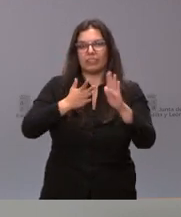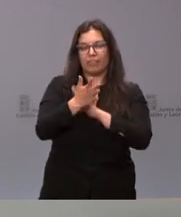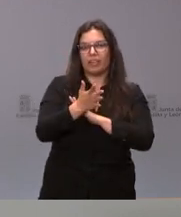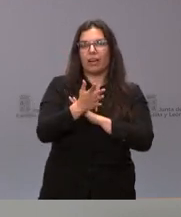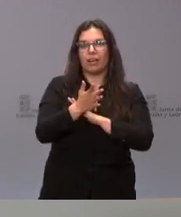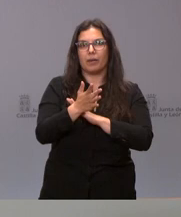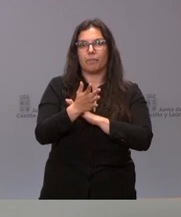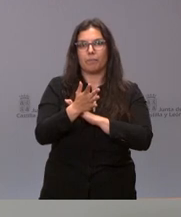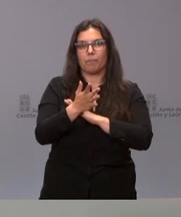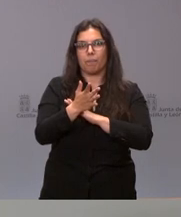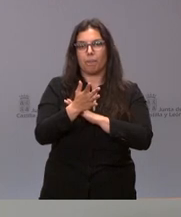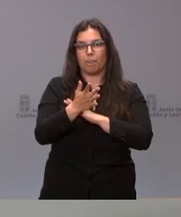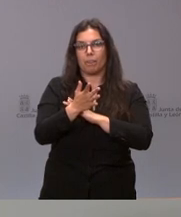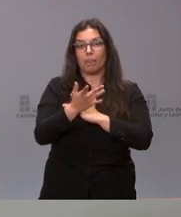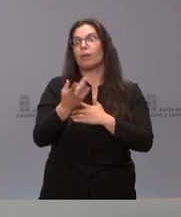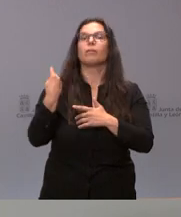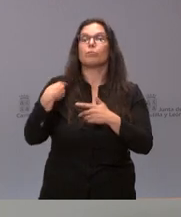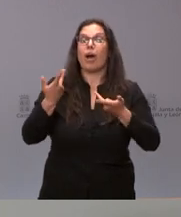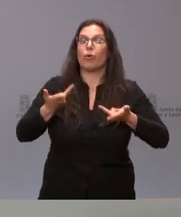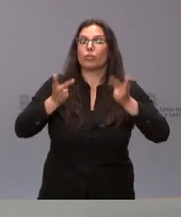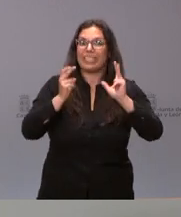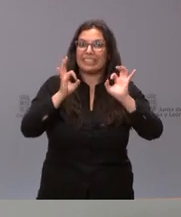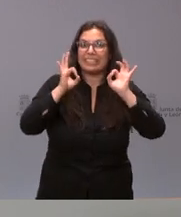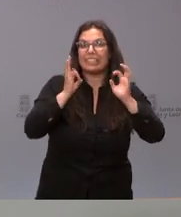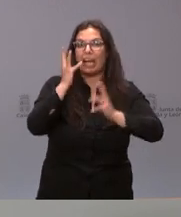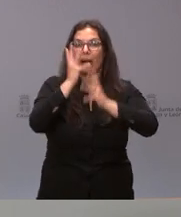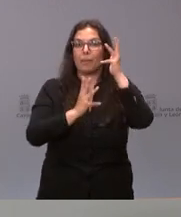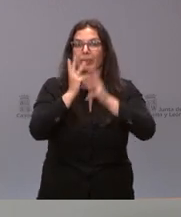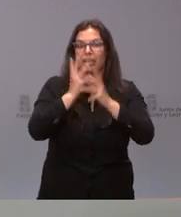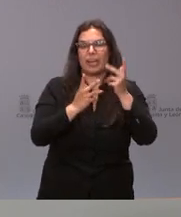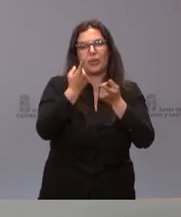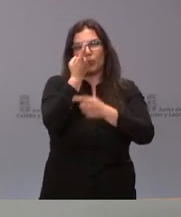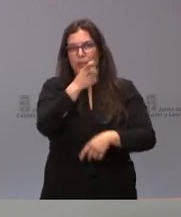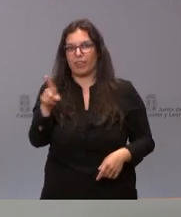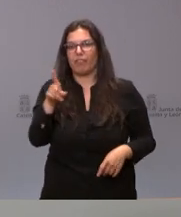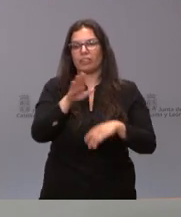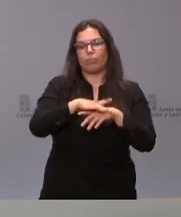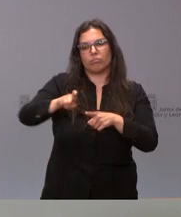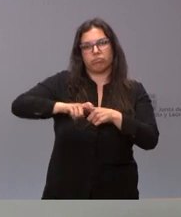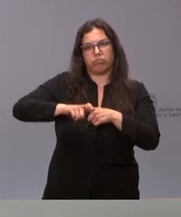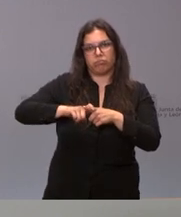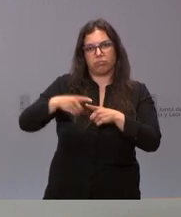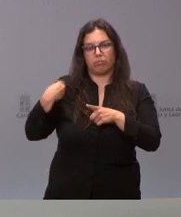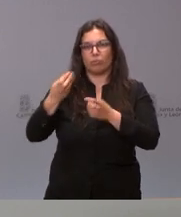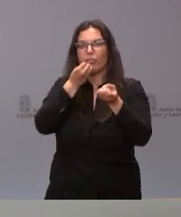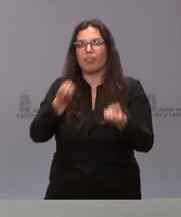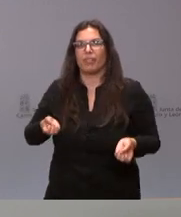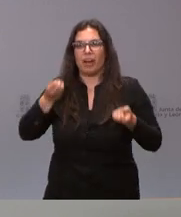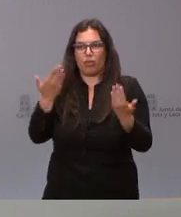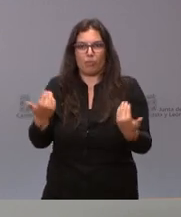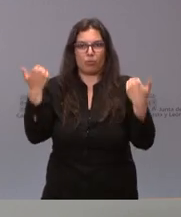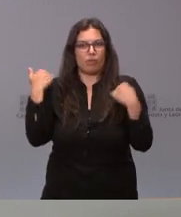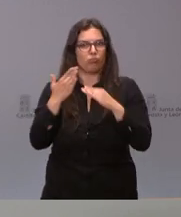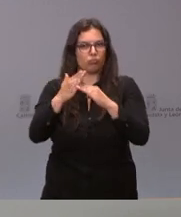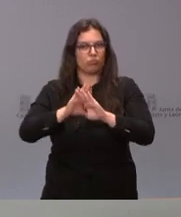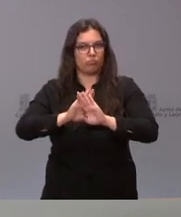la necesidad de obtener esta autorización administrativa al carácter de esta declaración responsable